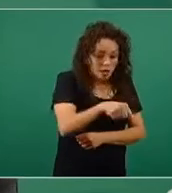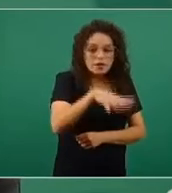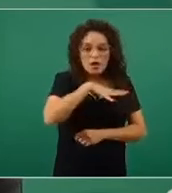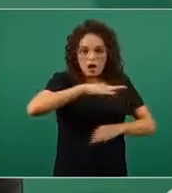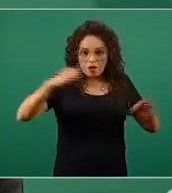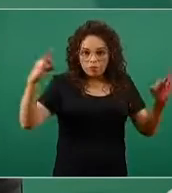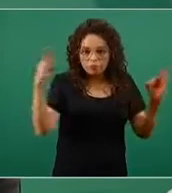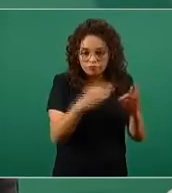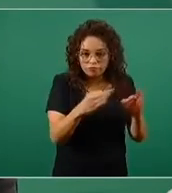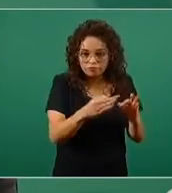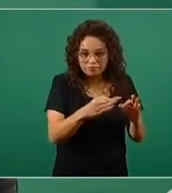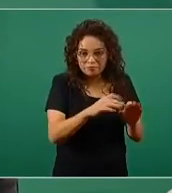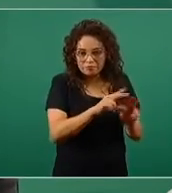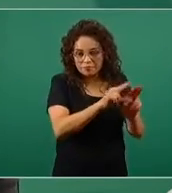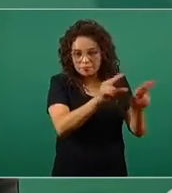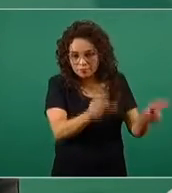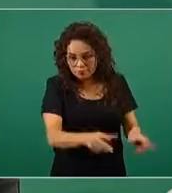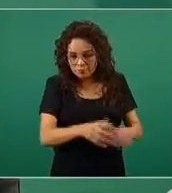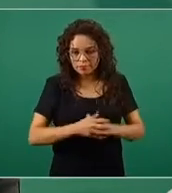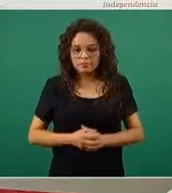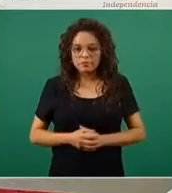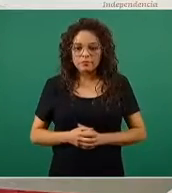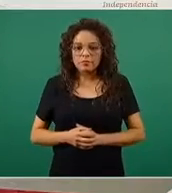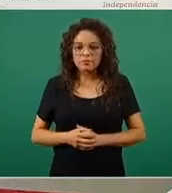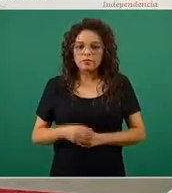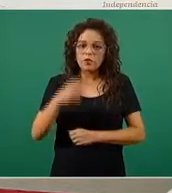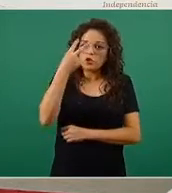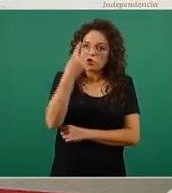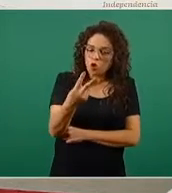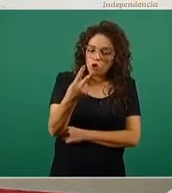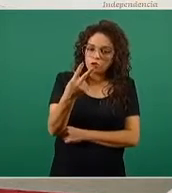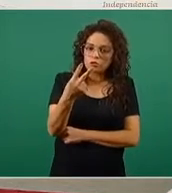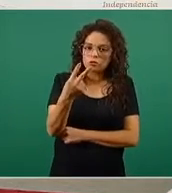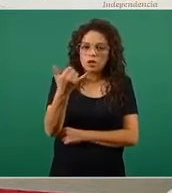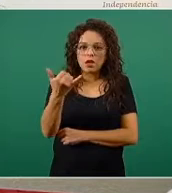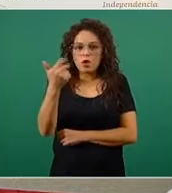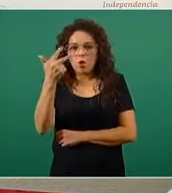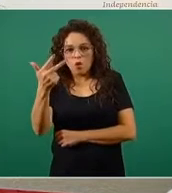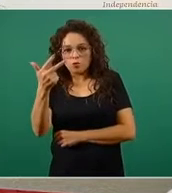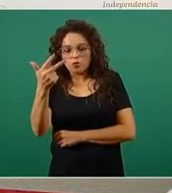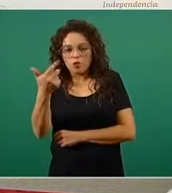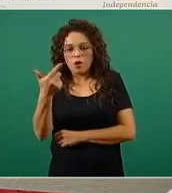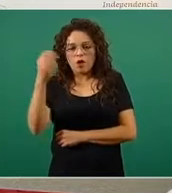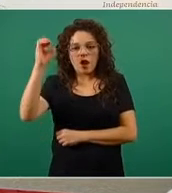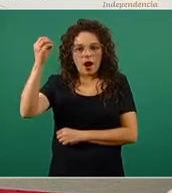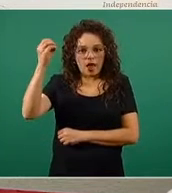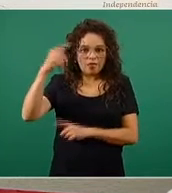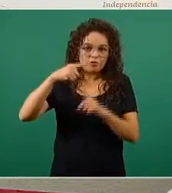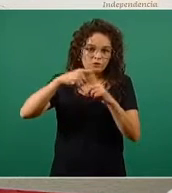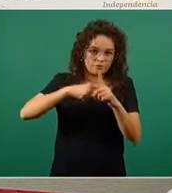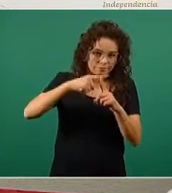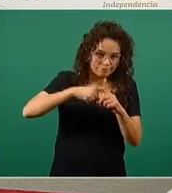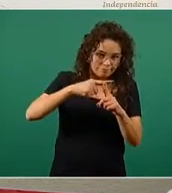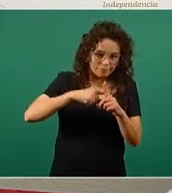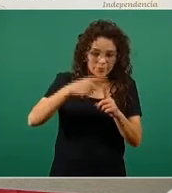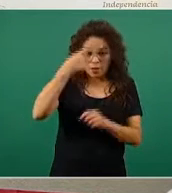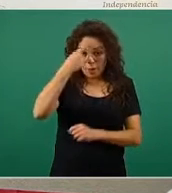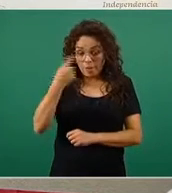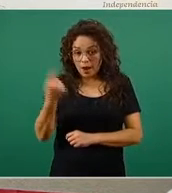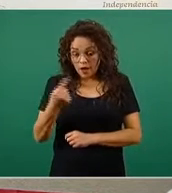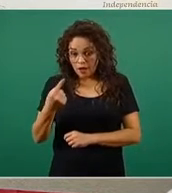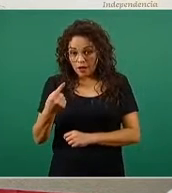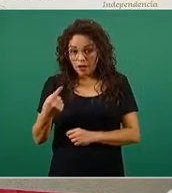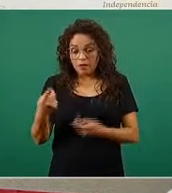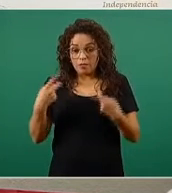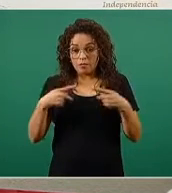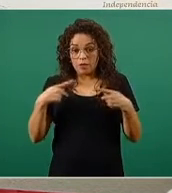habitual entre 2 y 8 grados, para que las vacunas estén disponibles siempre para las personas